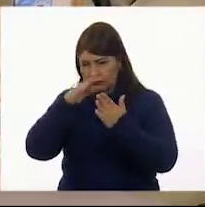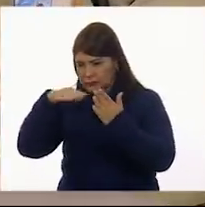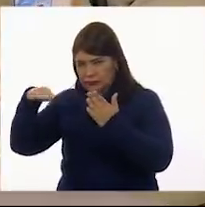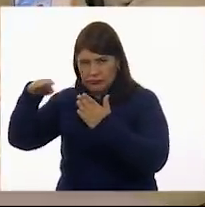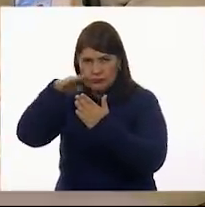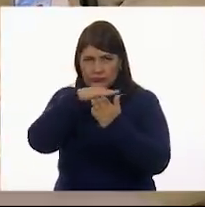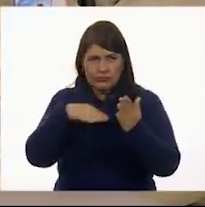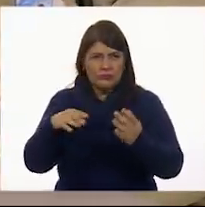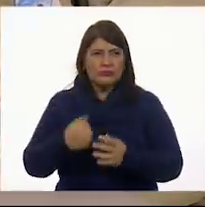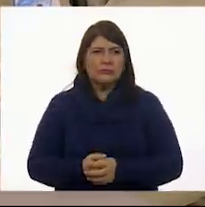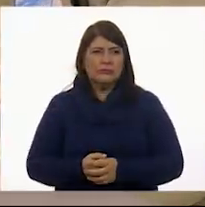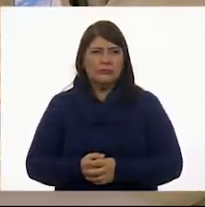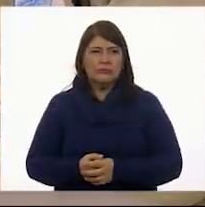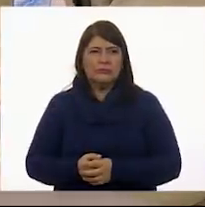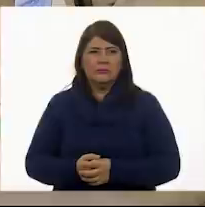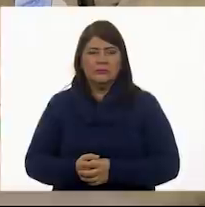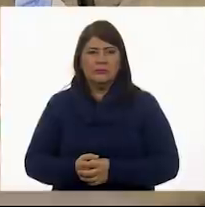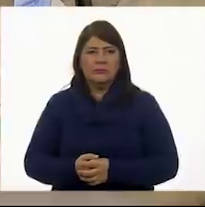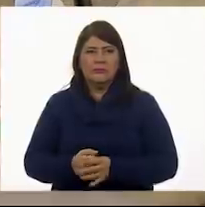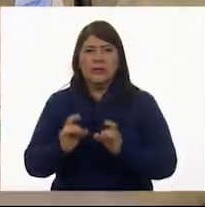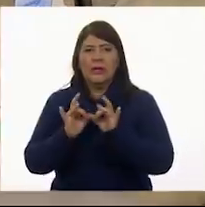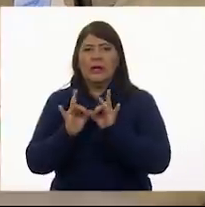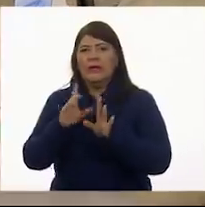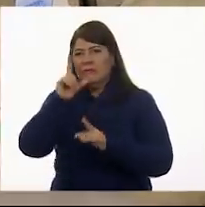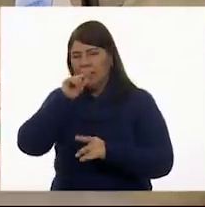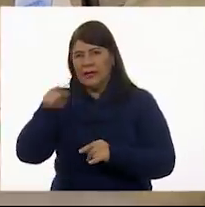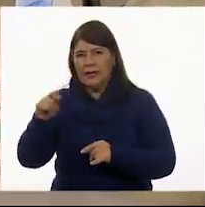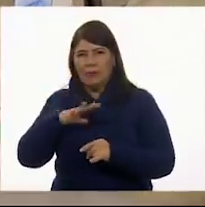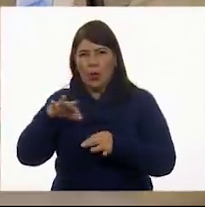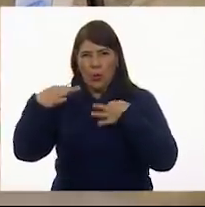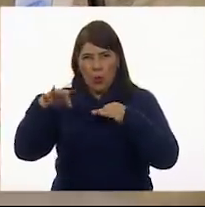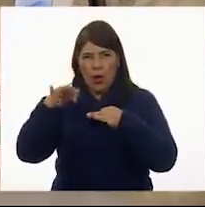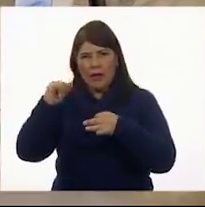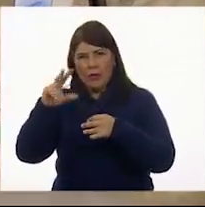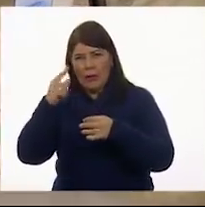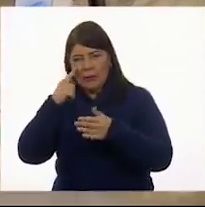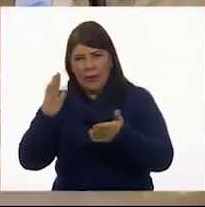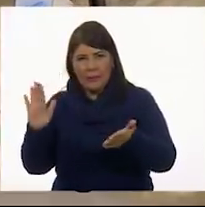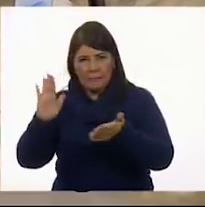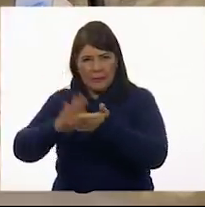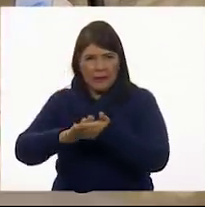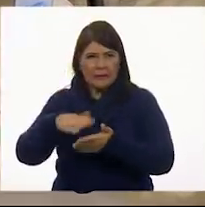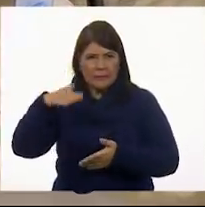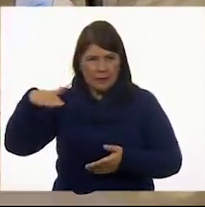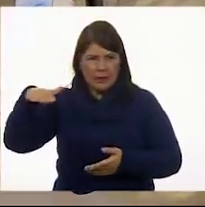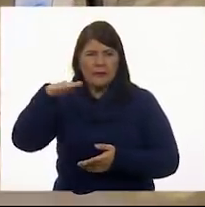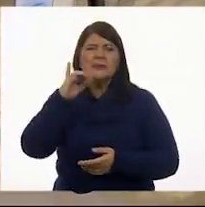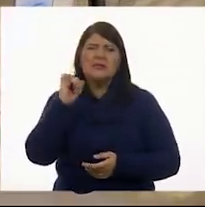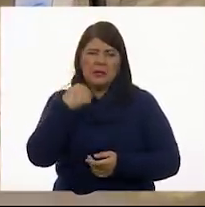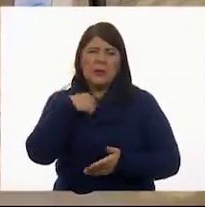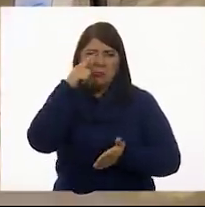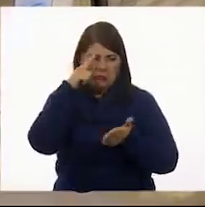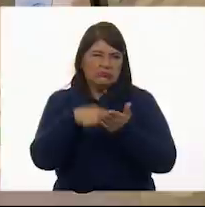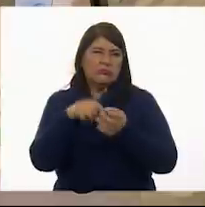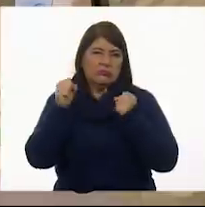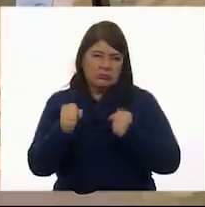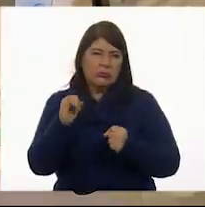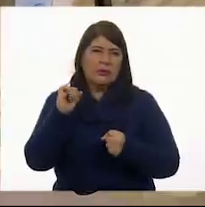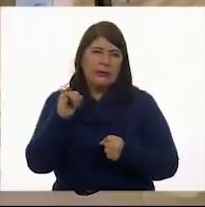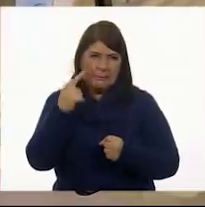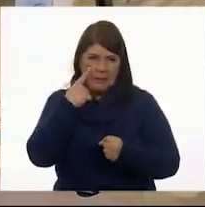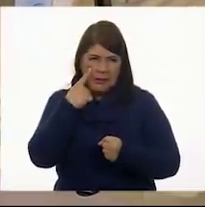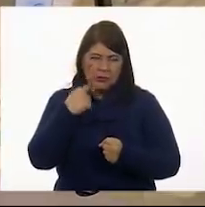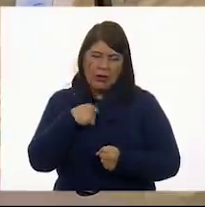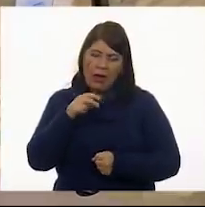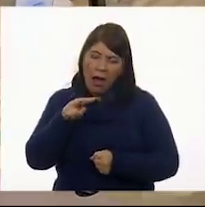Aquí nos va a estorbar la hojita. ¿Será que sí se vea? Yo creo que sí se ve porque ahorita